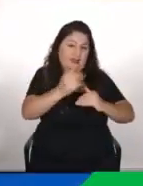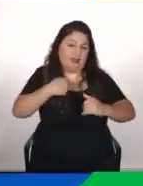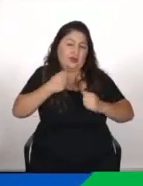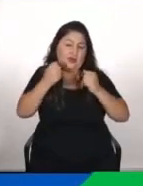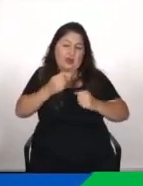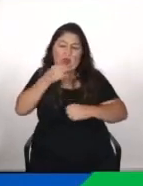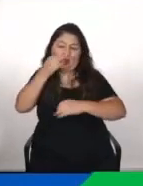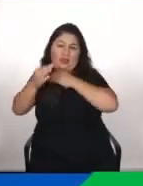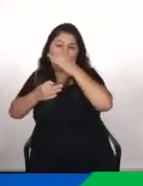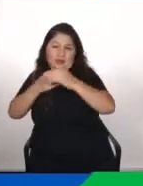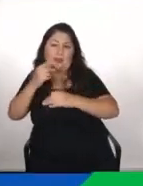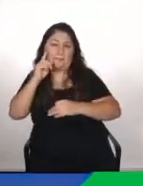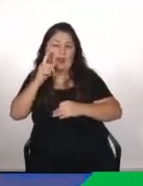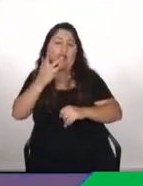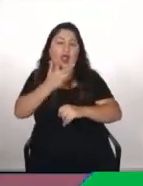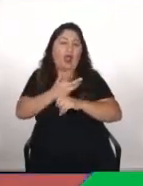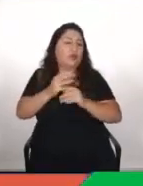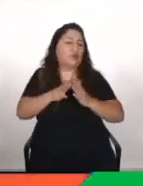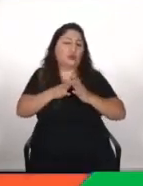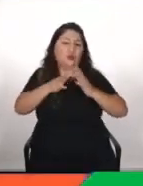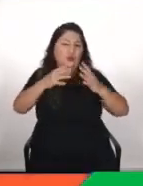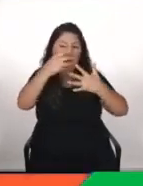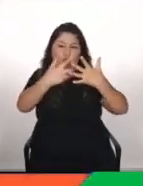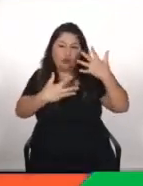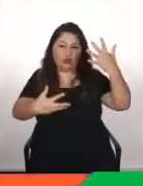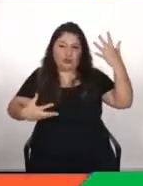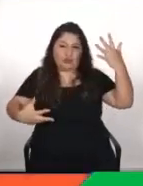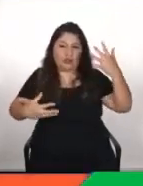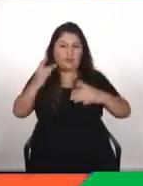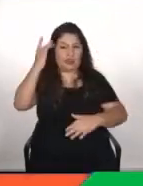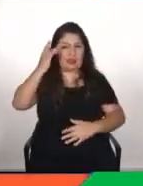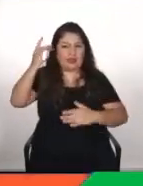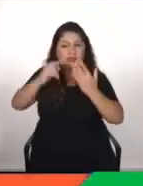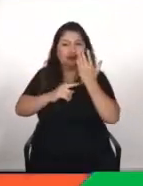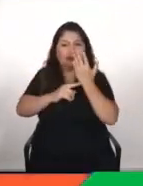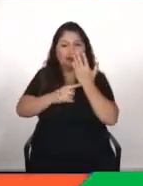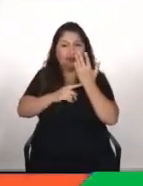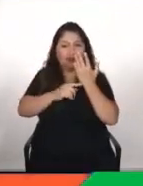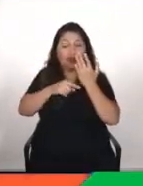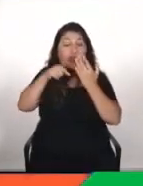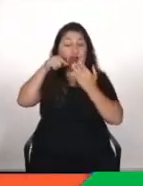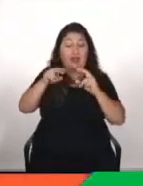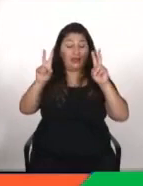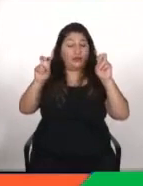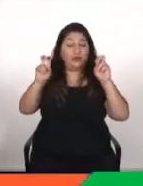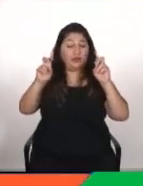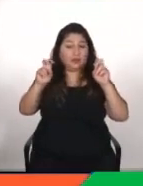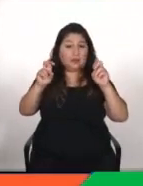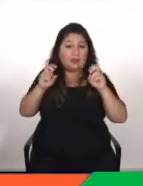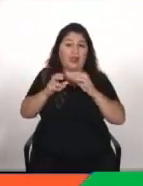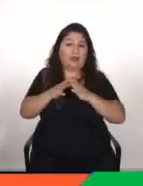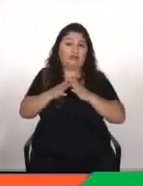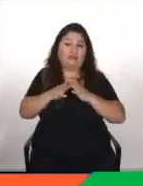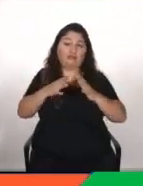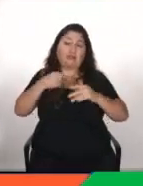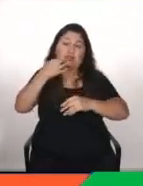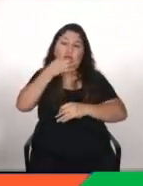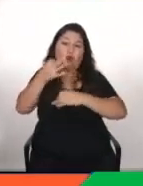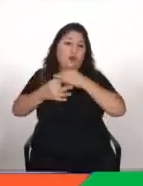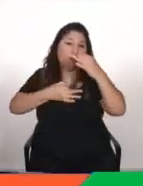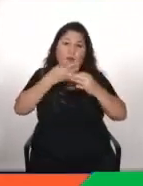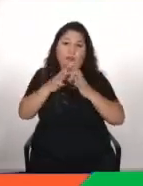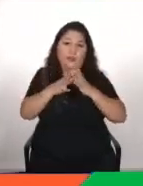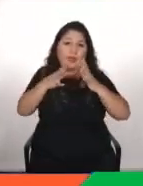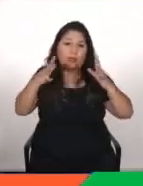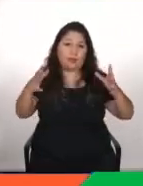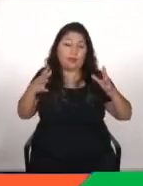muchísimas cosas y la realidad es esta, que al final es un campo que no paramos de escucharlo ahora muchísimo y esto gracias a un